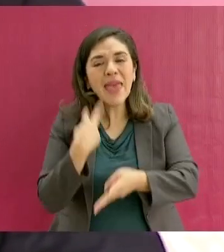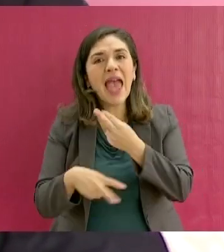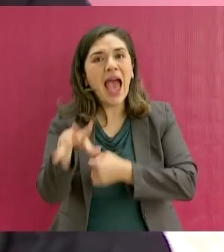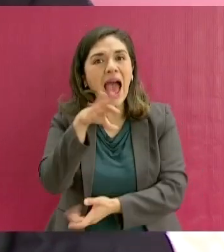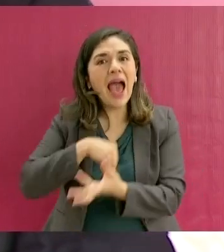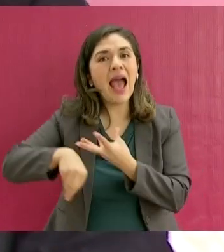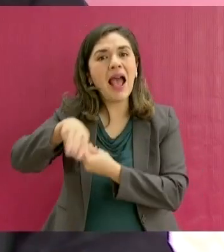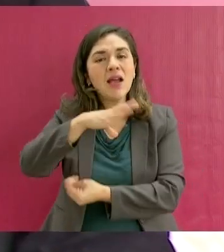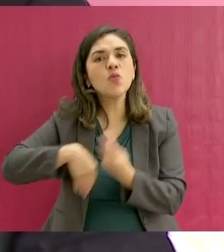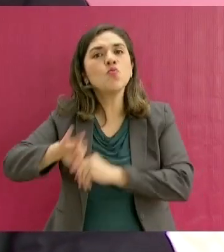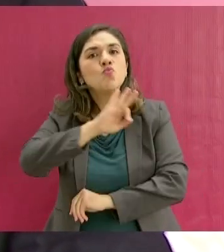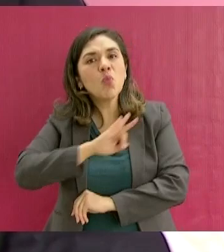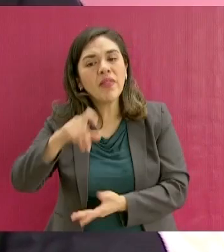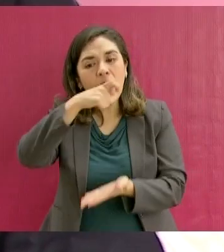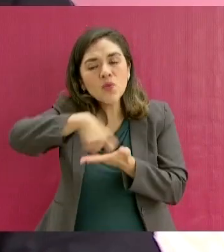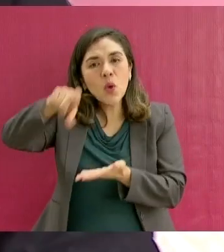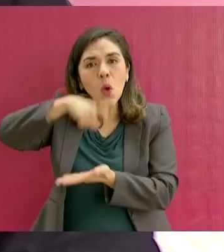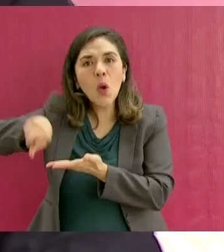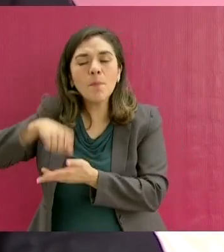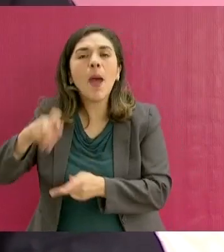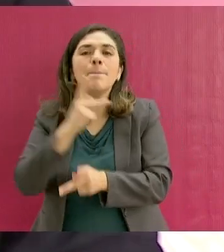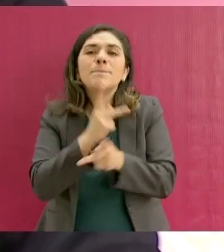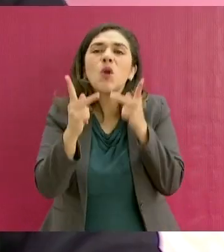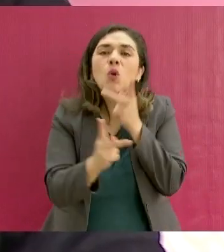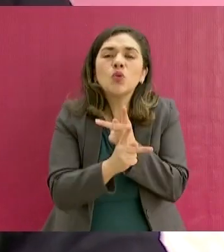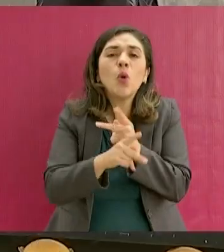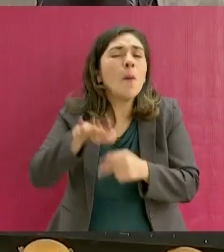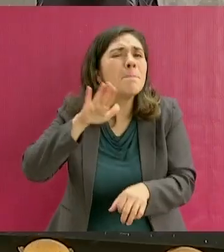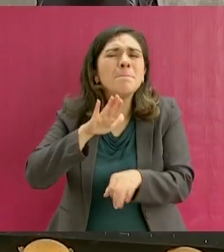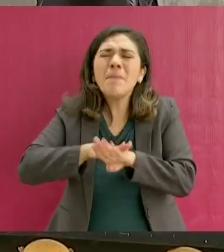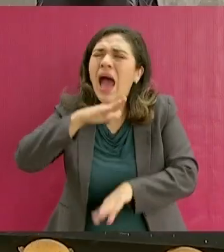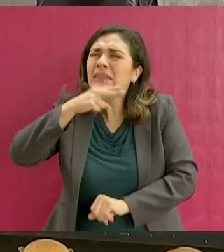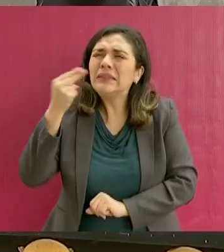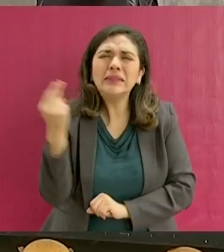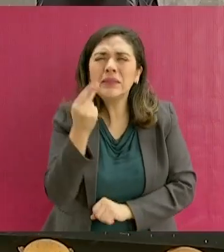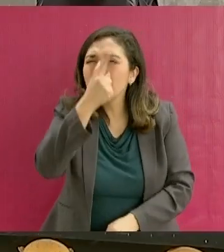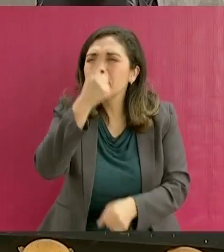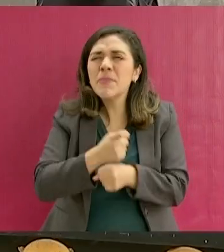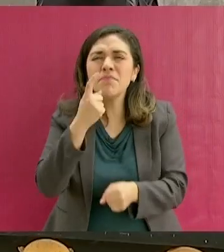puedan consumir los artículos de primera necesidad.